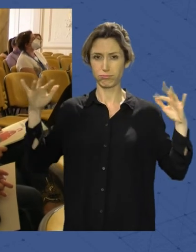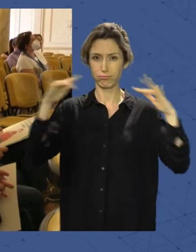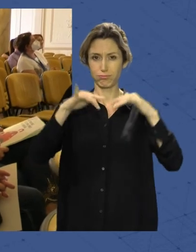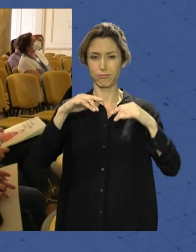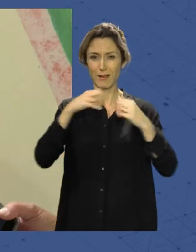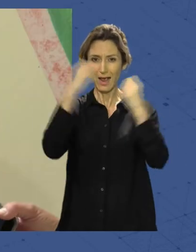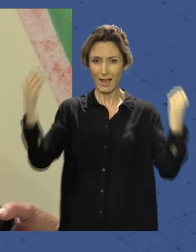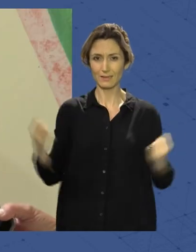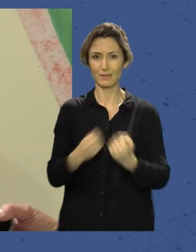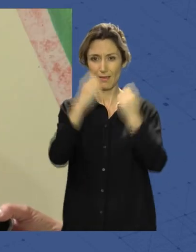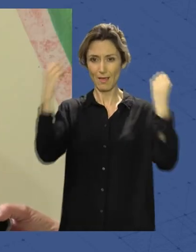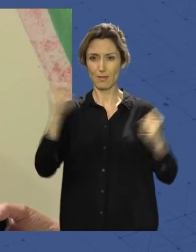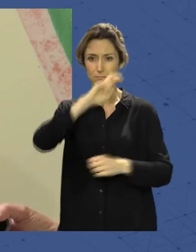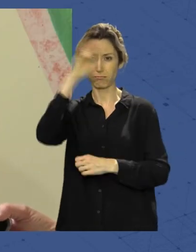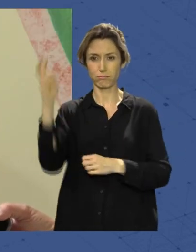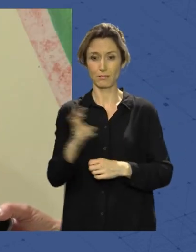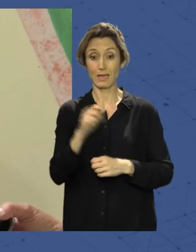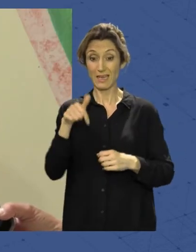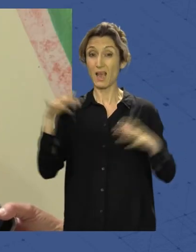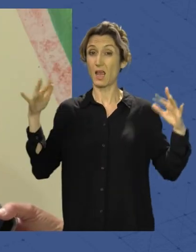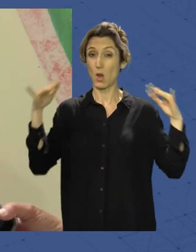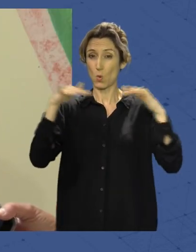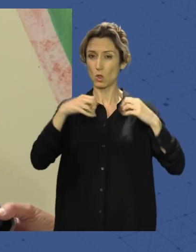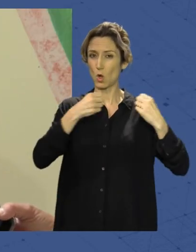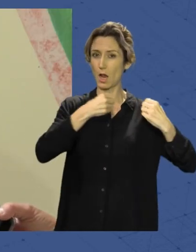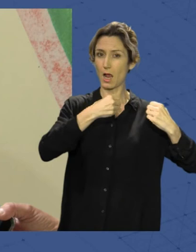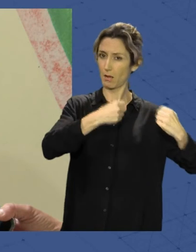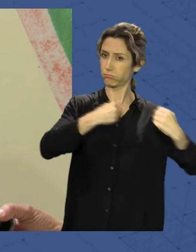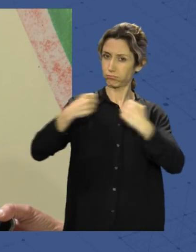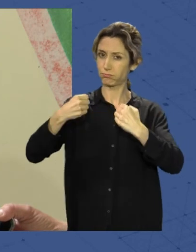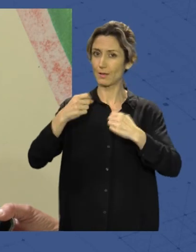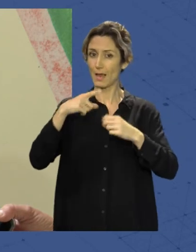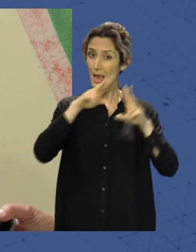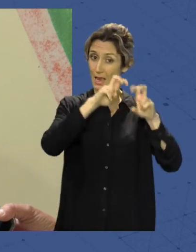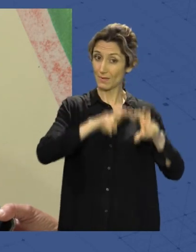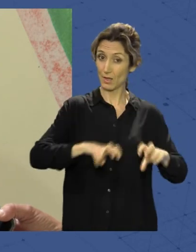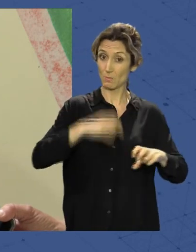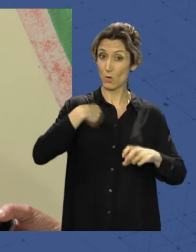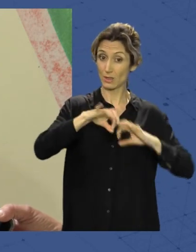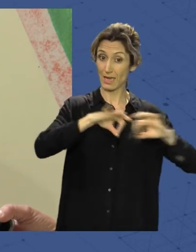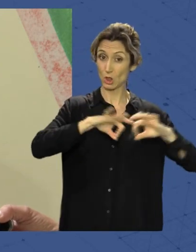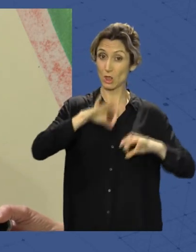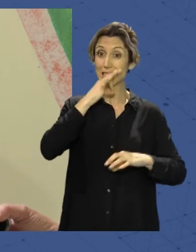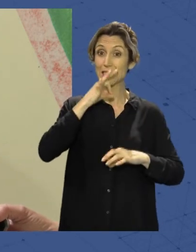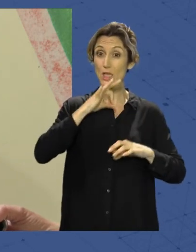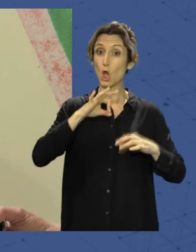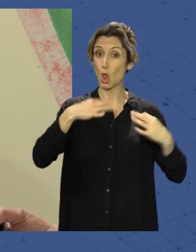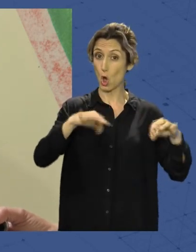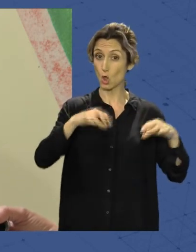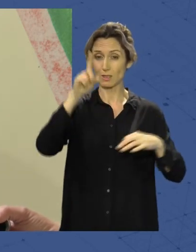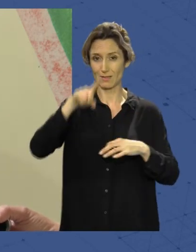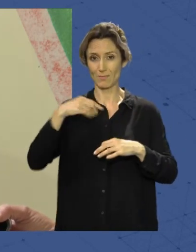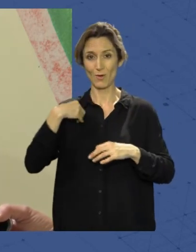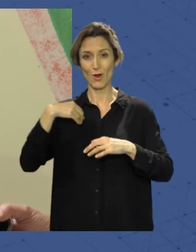actividades Aquí hay un encuentro académico un encuentro entre investigadores del teatro del siglo de oro y los teatreros